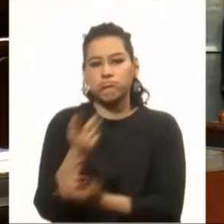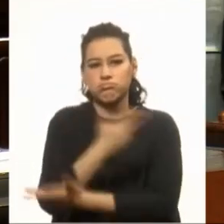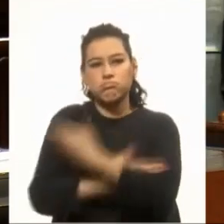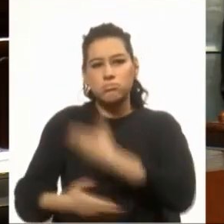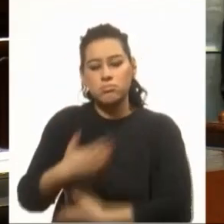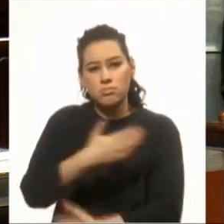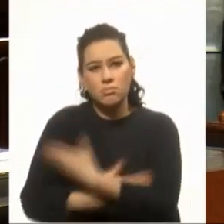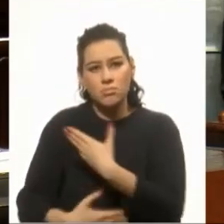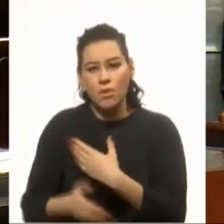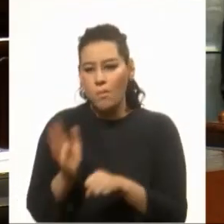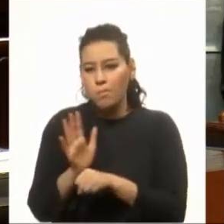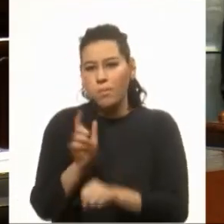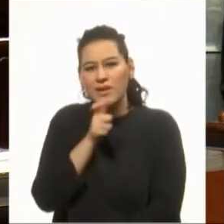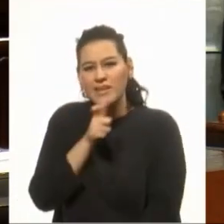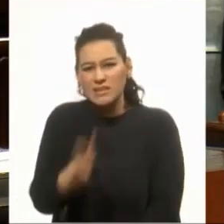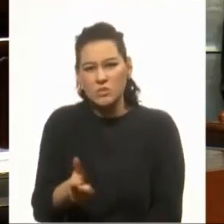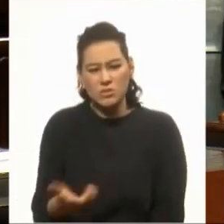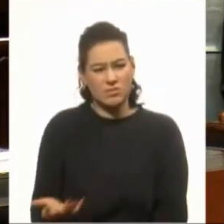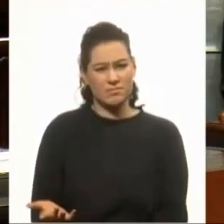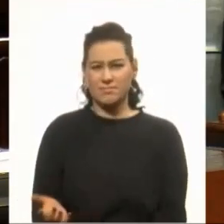como un insulto.